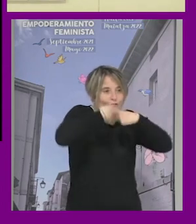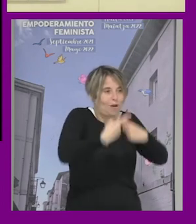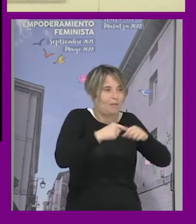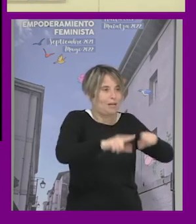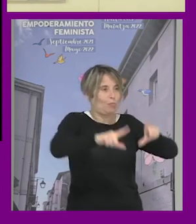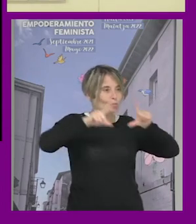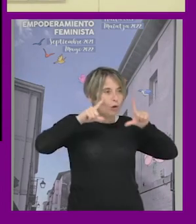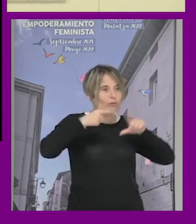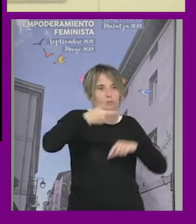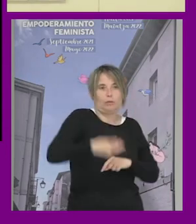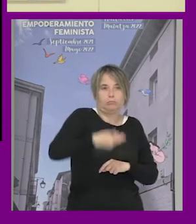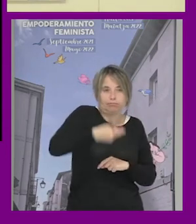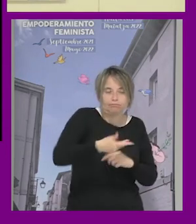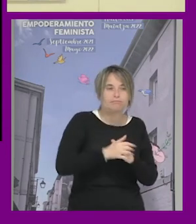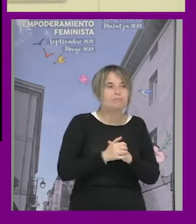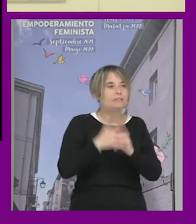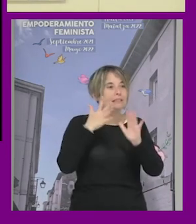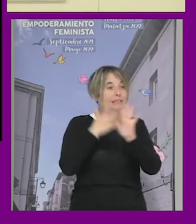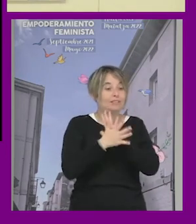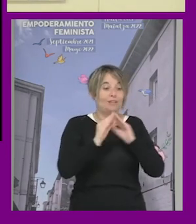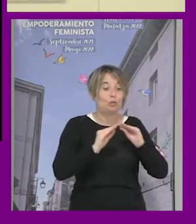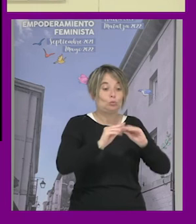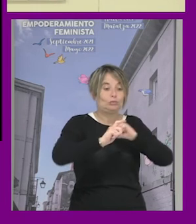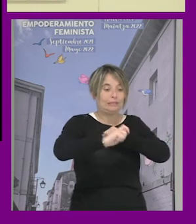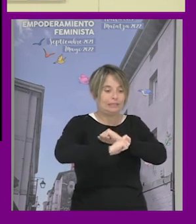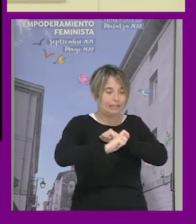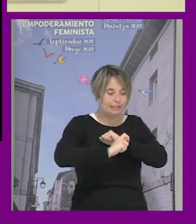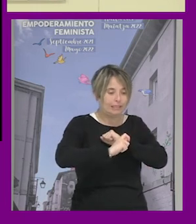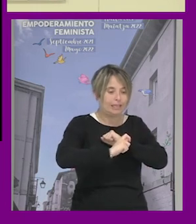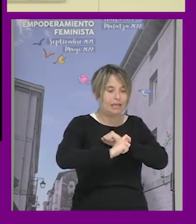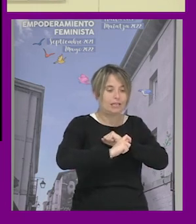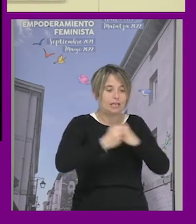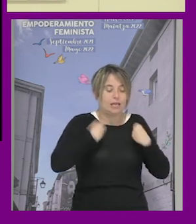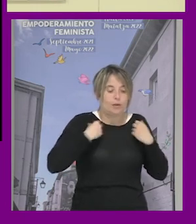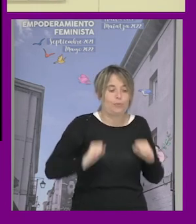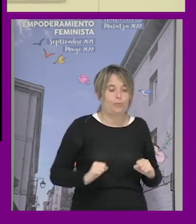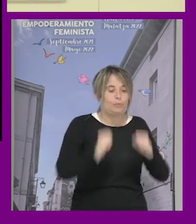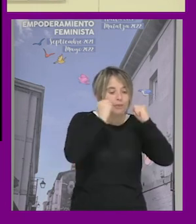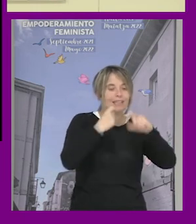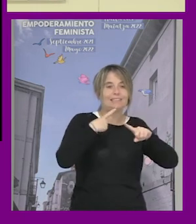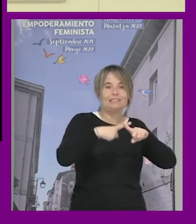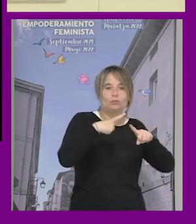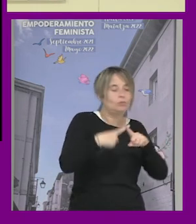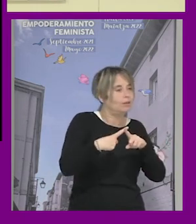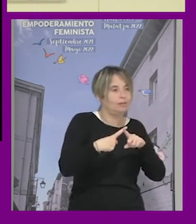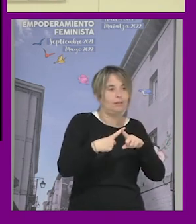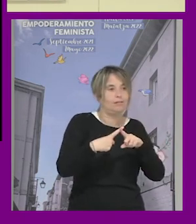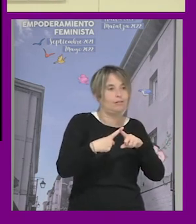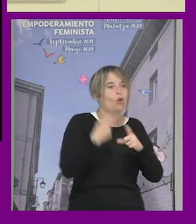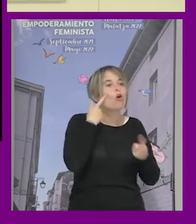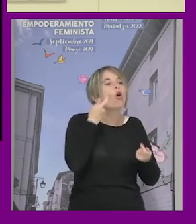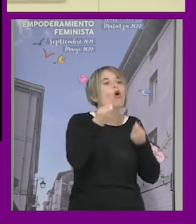y la religión muy importante y por tanto las estrategias de supervivencia de manejo de la sexualidad pasaban mucho por